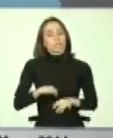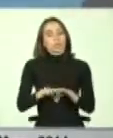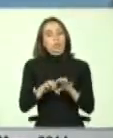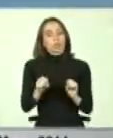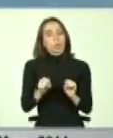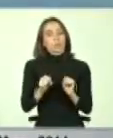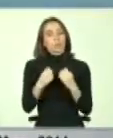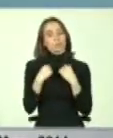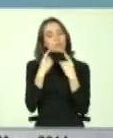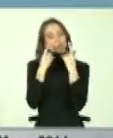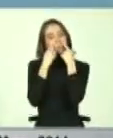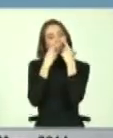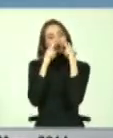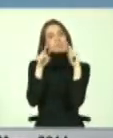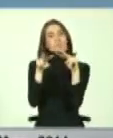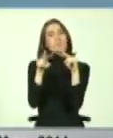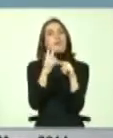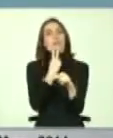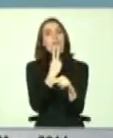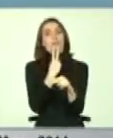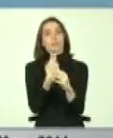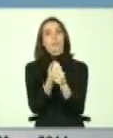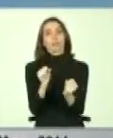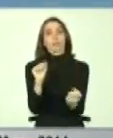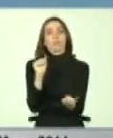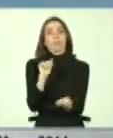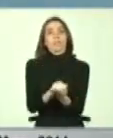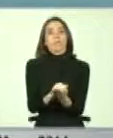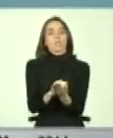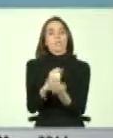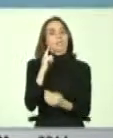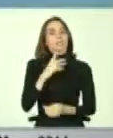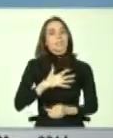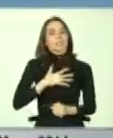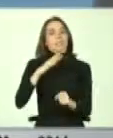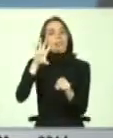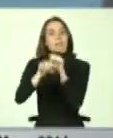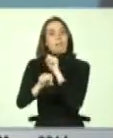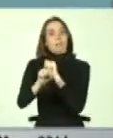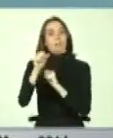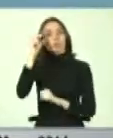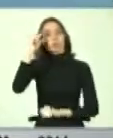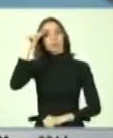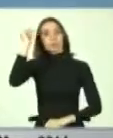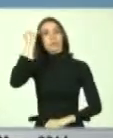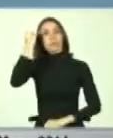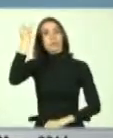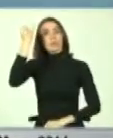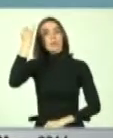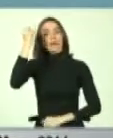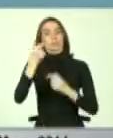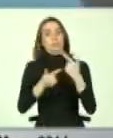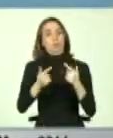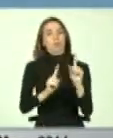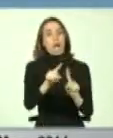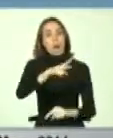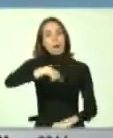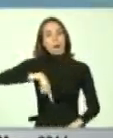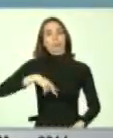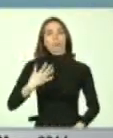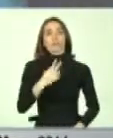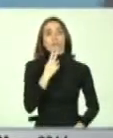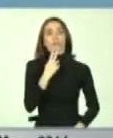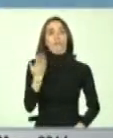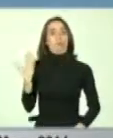forma de ver la vida, no puede reclamar solo si siente discriminado por su idea política, y alguno de nosotros lo ha vivido,